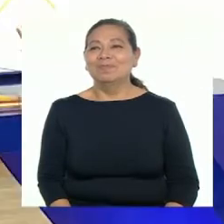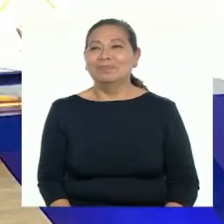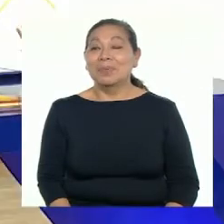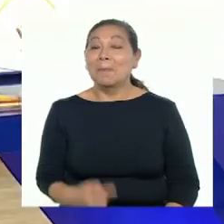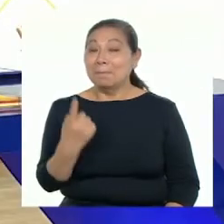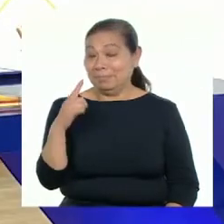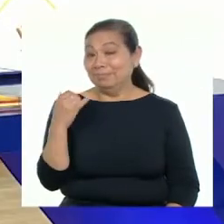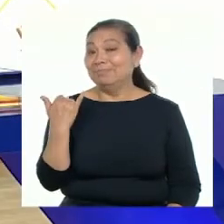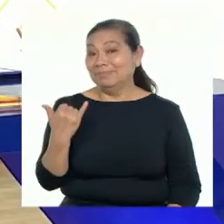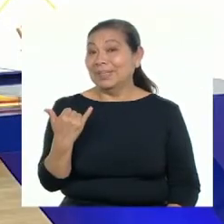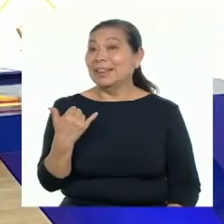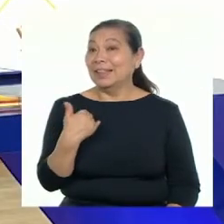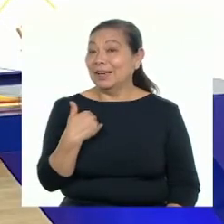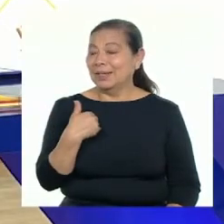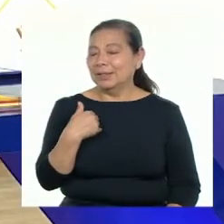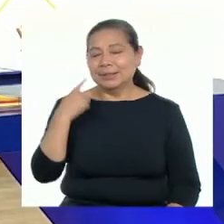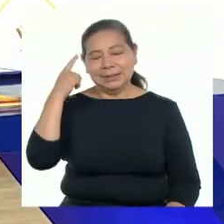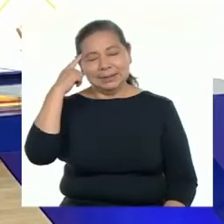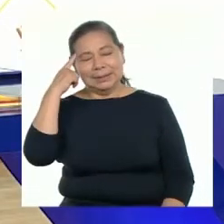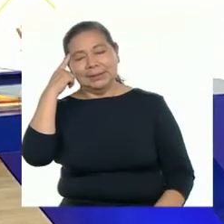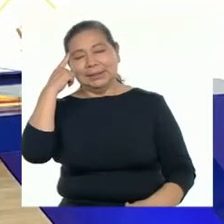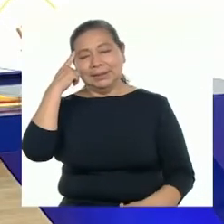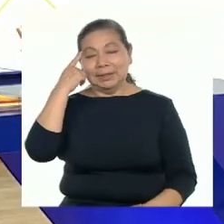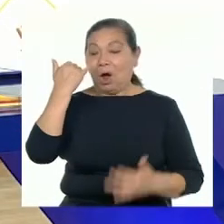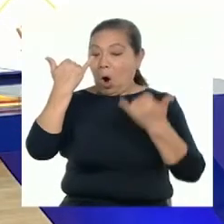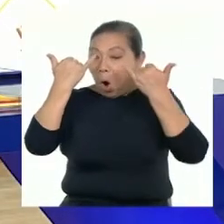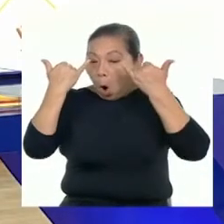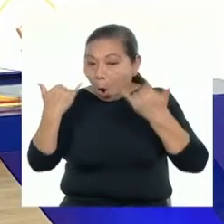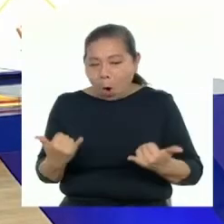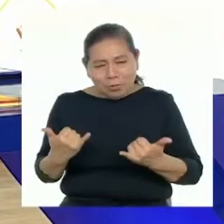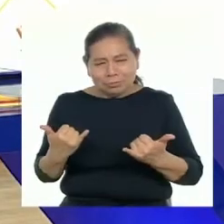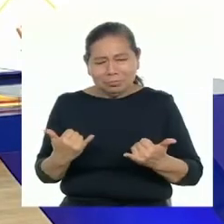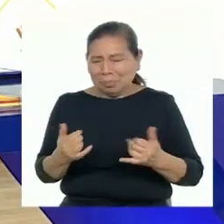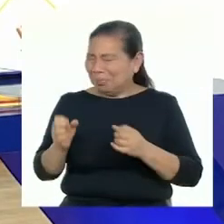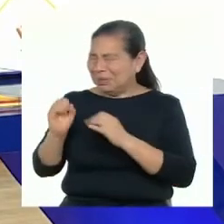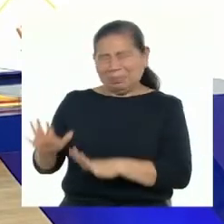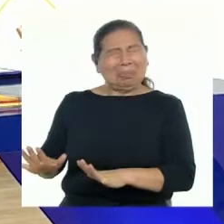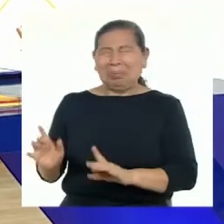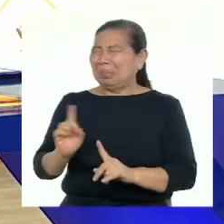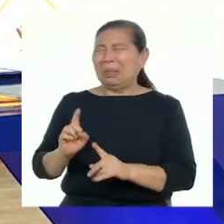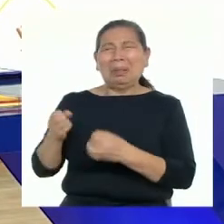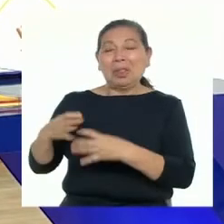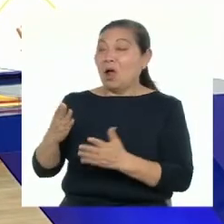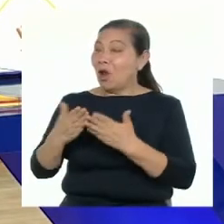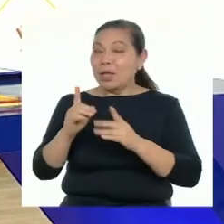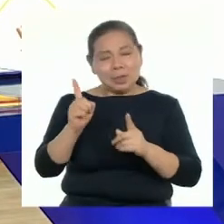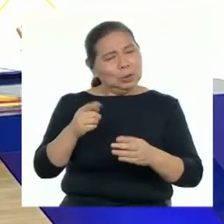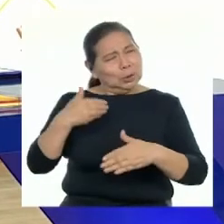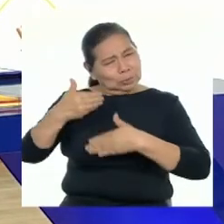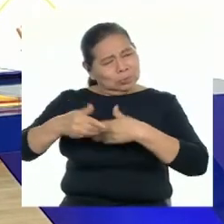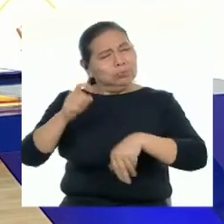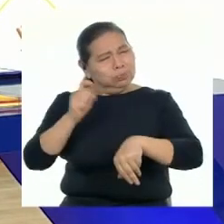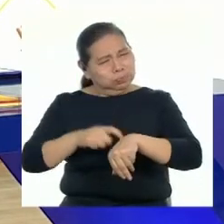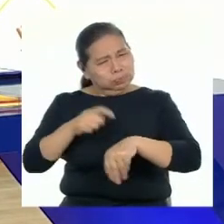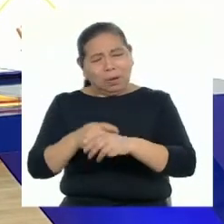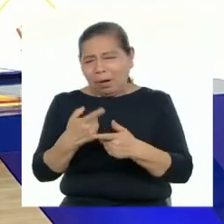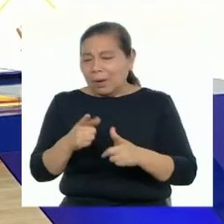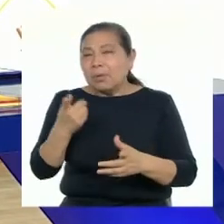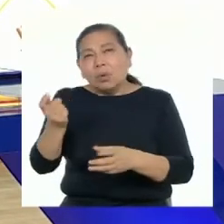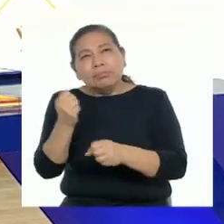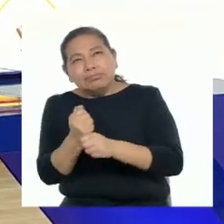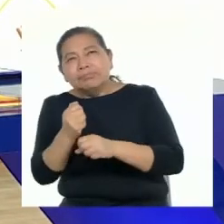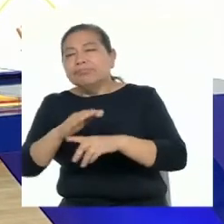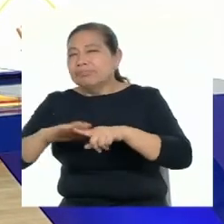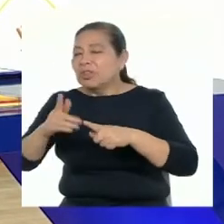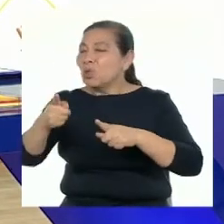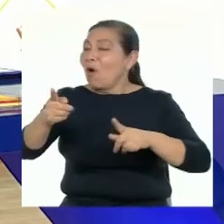Para eso, tenemos que tomar acción hoy. No tiren la toalla, no dejen el cole. Inviertan su tiempo libre en actividades